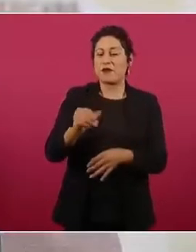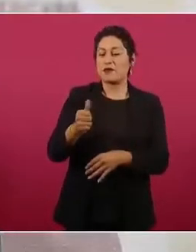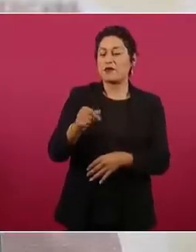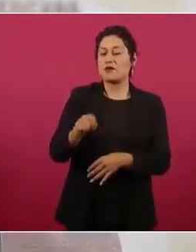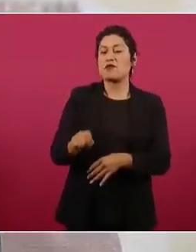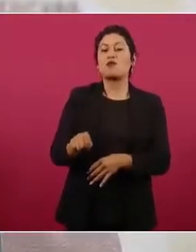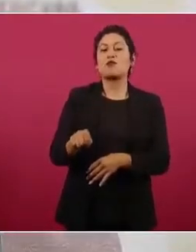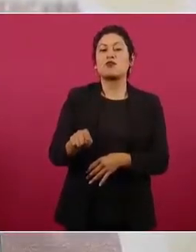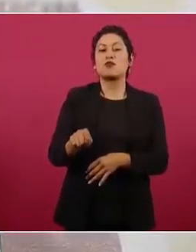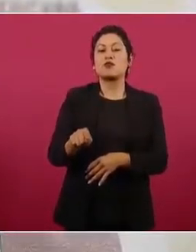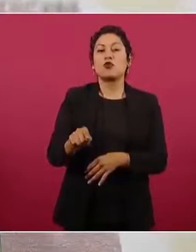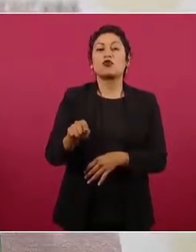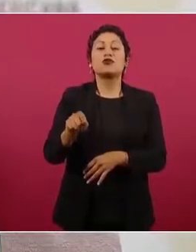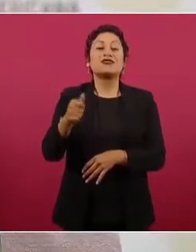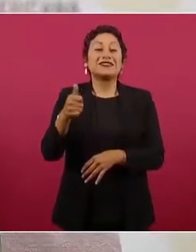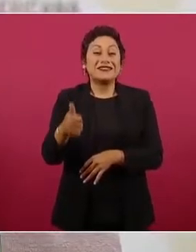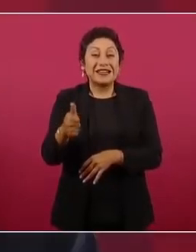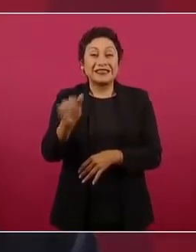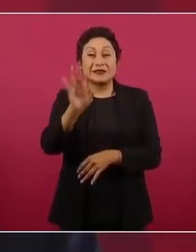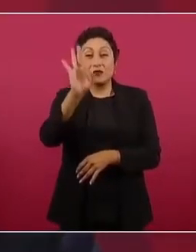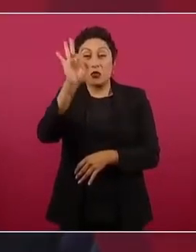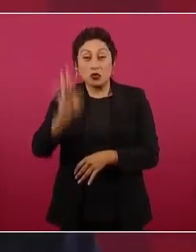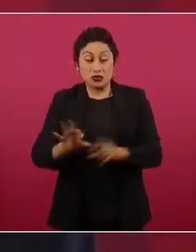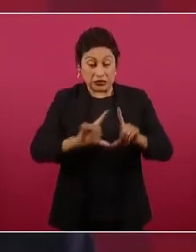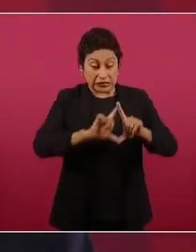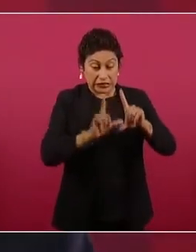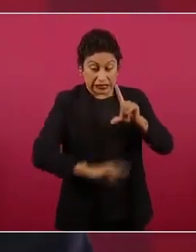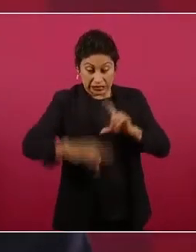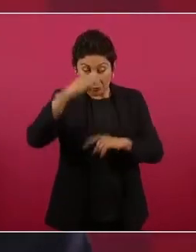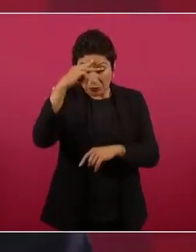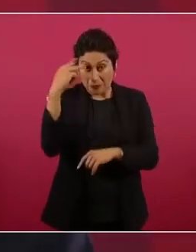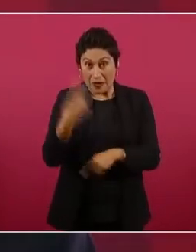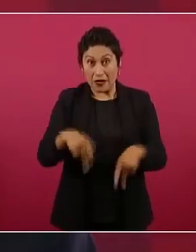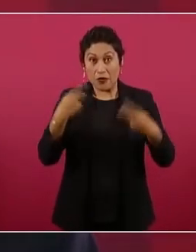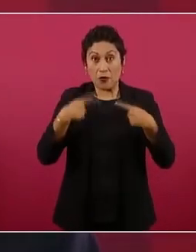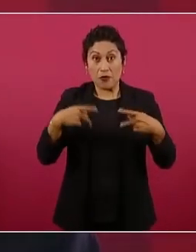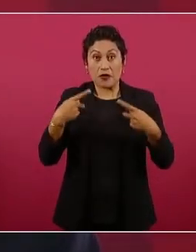96.6 tiene energía eléctrica.